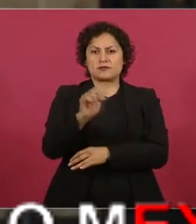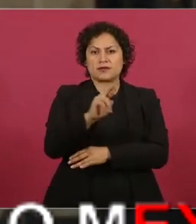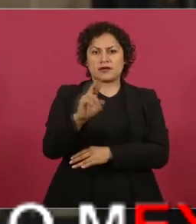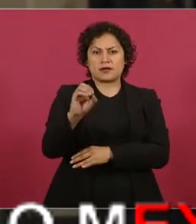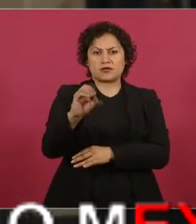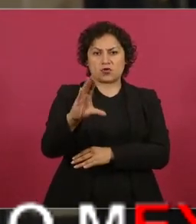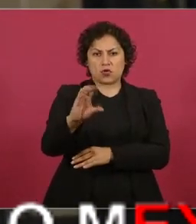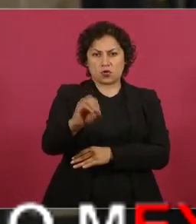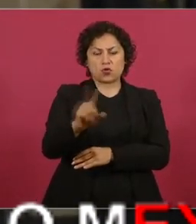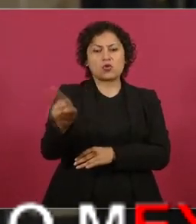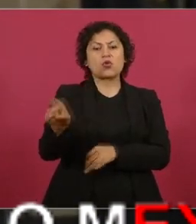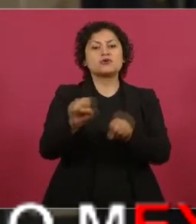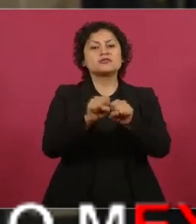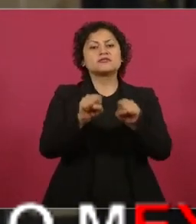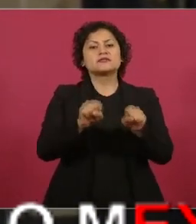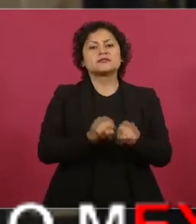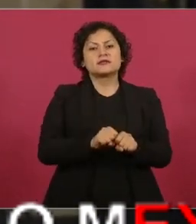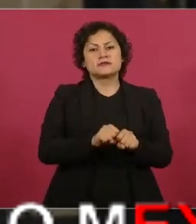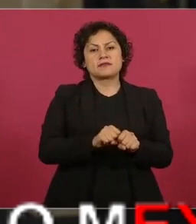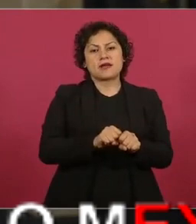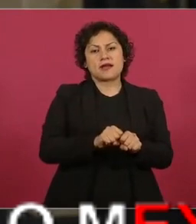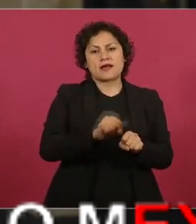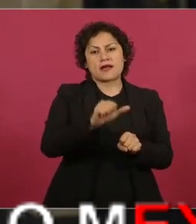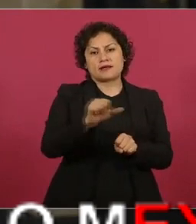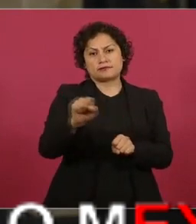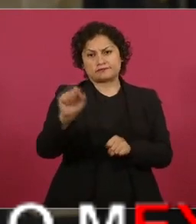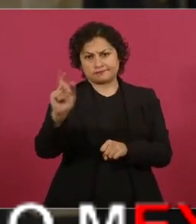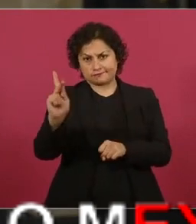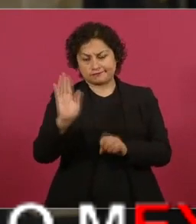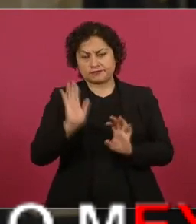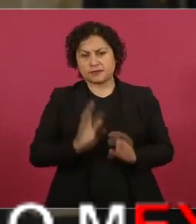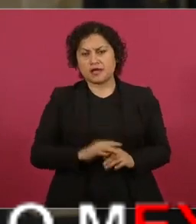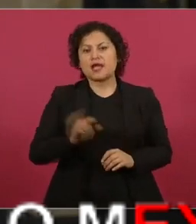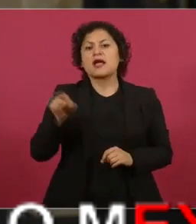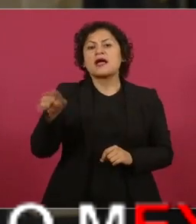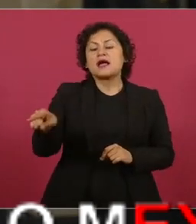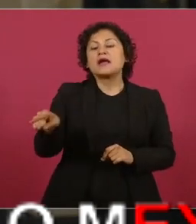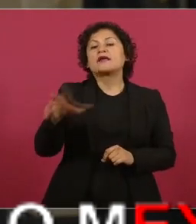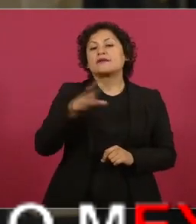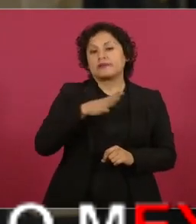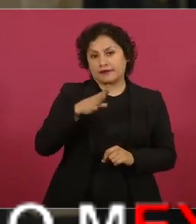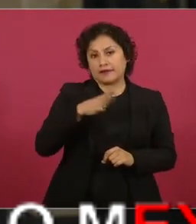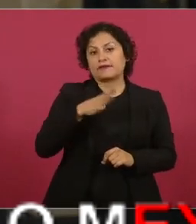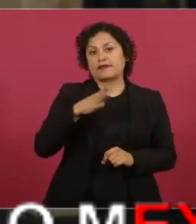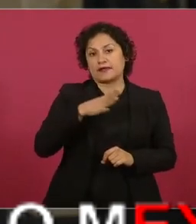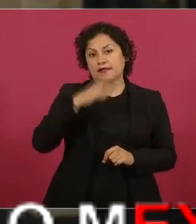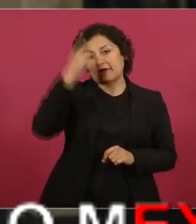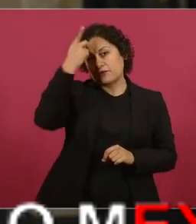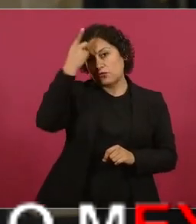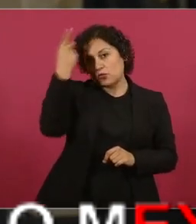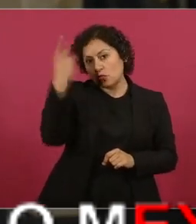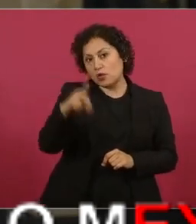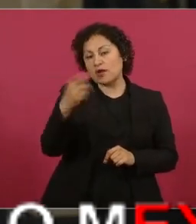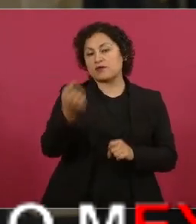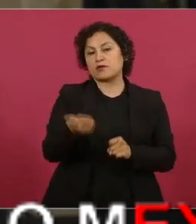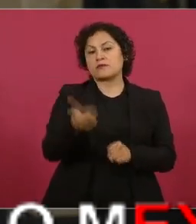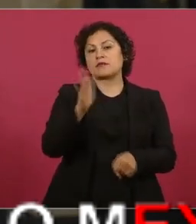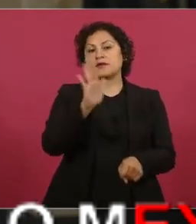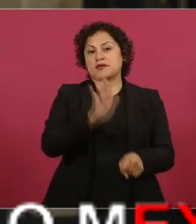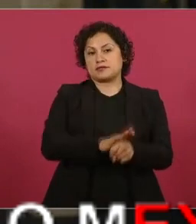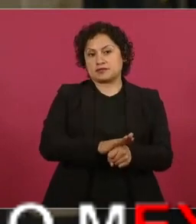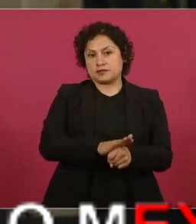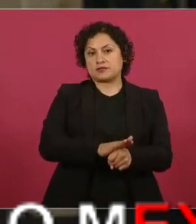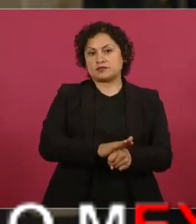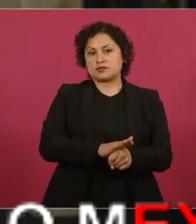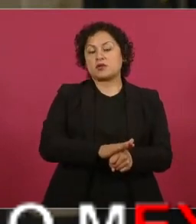museo que lo administran privados una empresa que se llama La